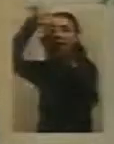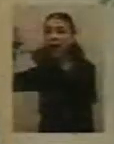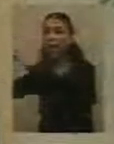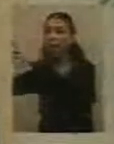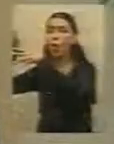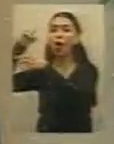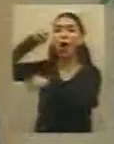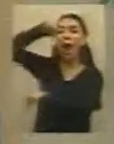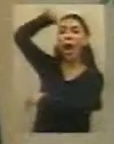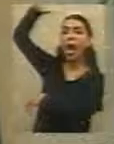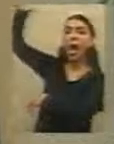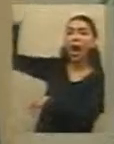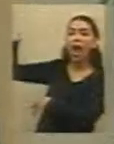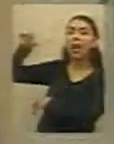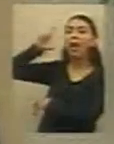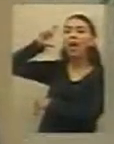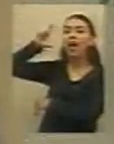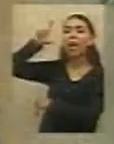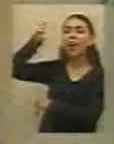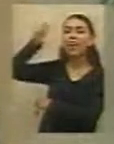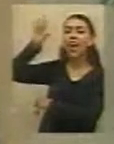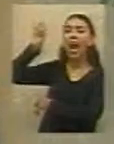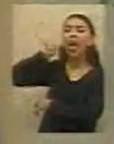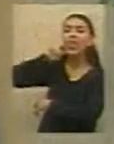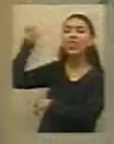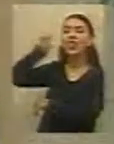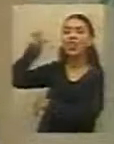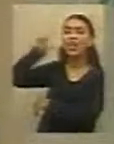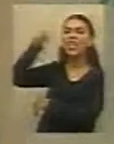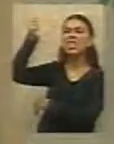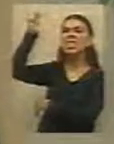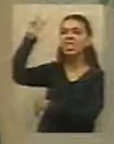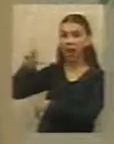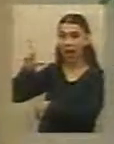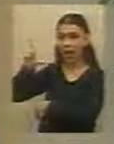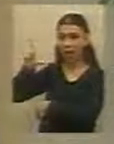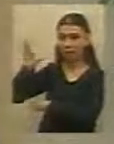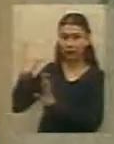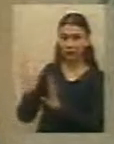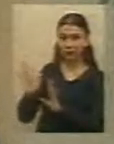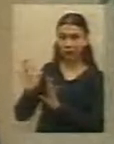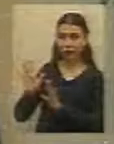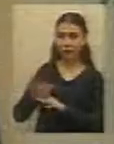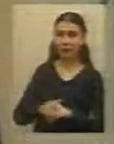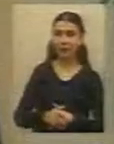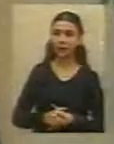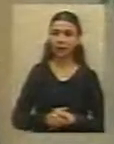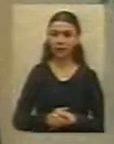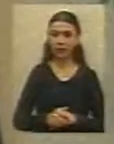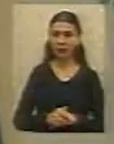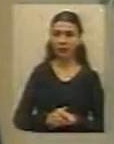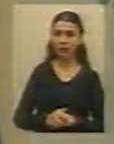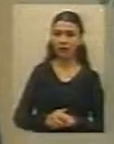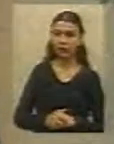beneficio a estos productores, porque obviamente ya tenían todas las tierras acomodadas, listas para trabajar, y de repente que le diga, te tenés que ir, no le pareció justo